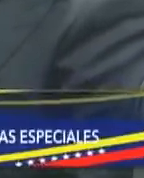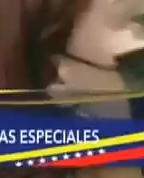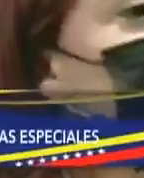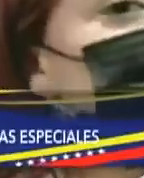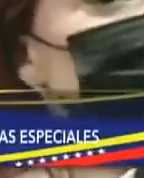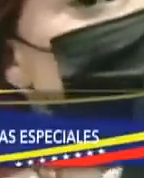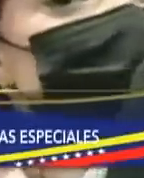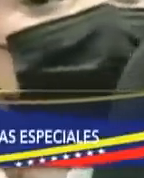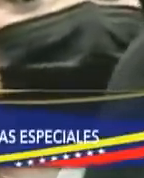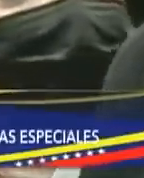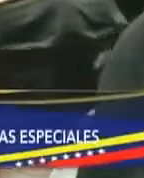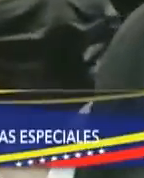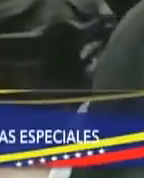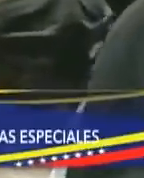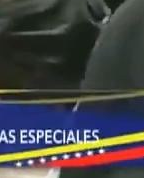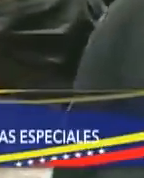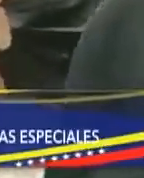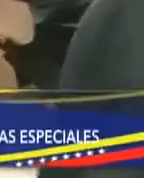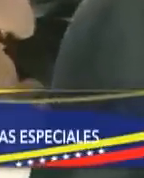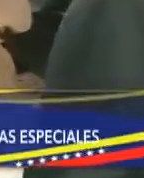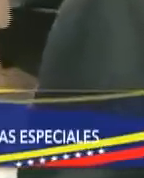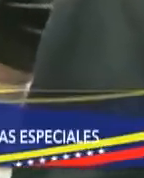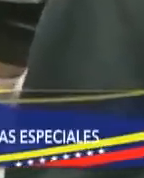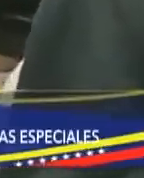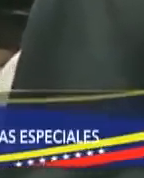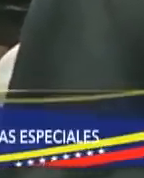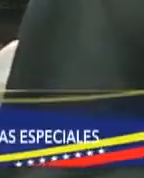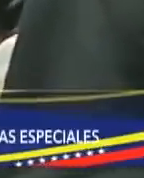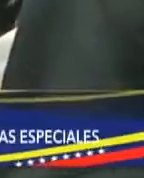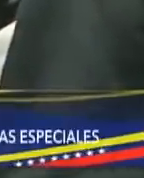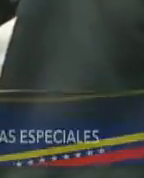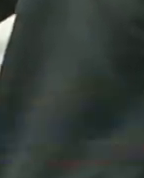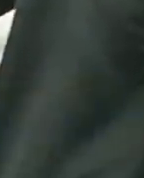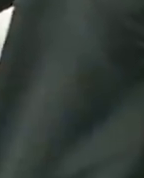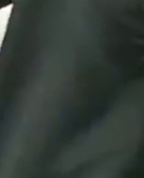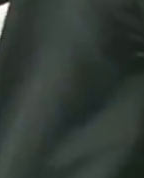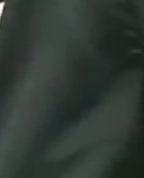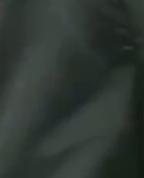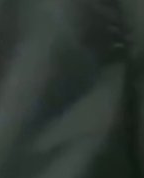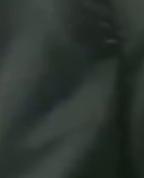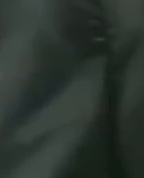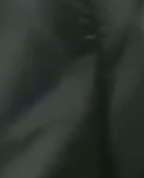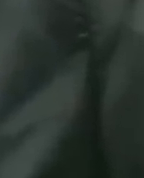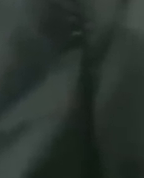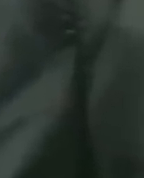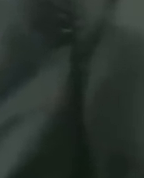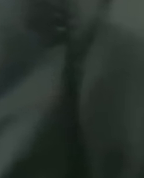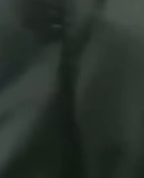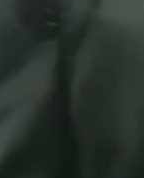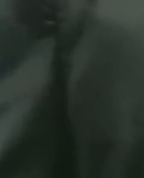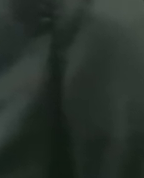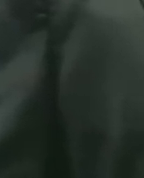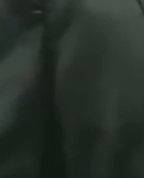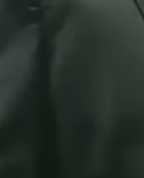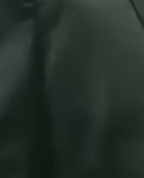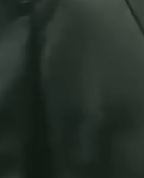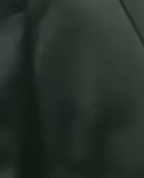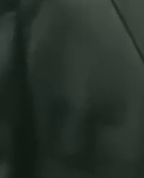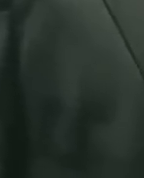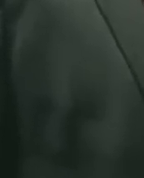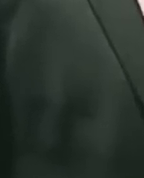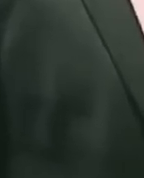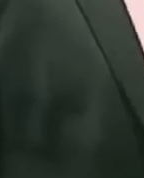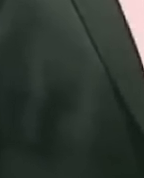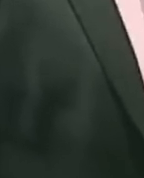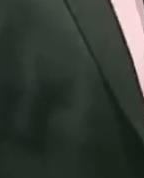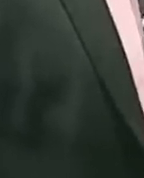de esta agenda de trabajo en torno a la ley orgánica de zonas económicas especiales. Instrumento jurídico que ha sido impulsado por el Ejecutivo